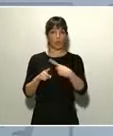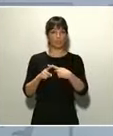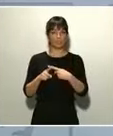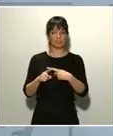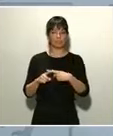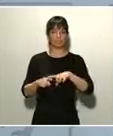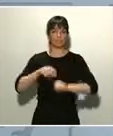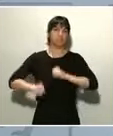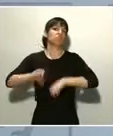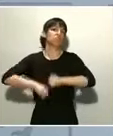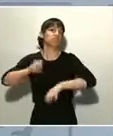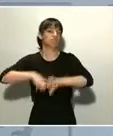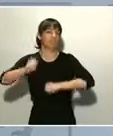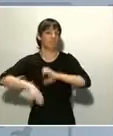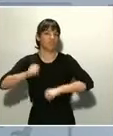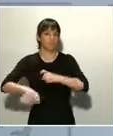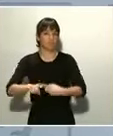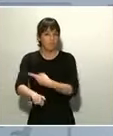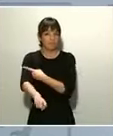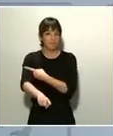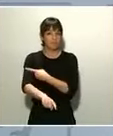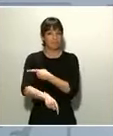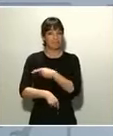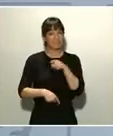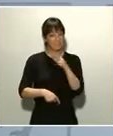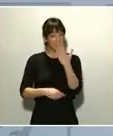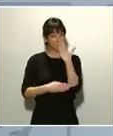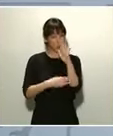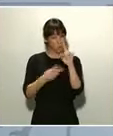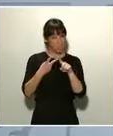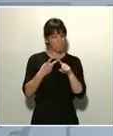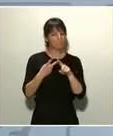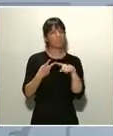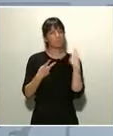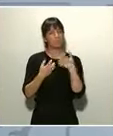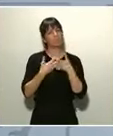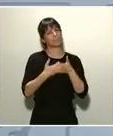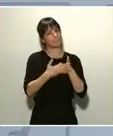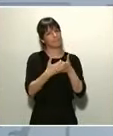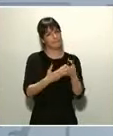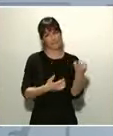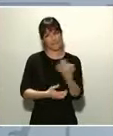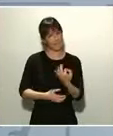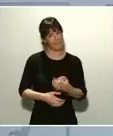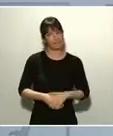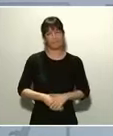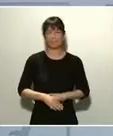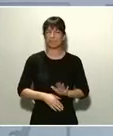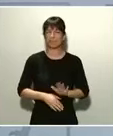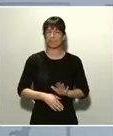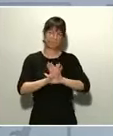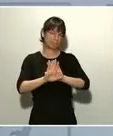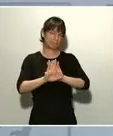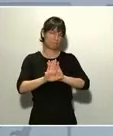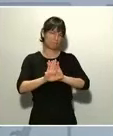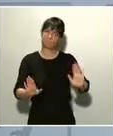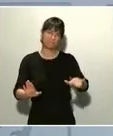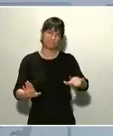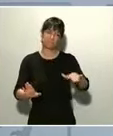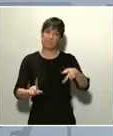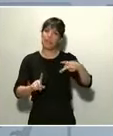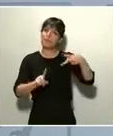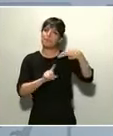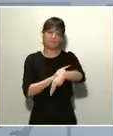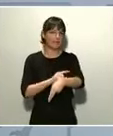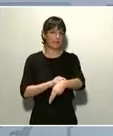Ese tipo de conducta es la que todos debemos combatir, la que todos debemos aislar, la que todos debemos evitar, porque se